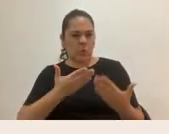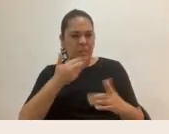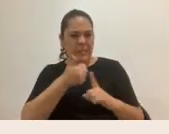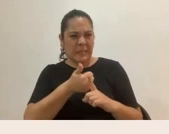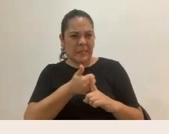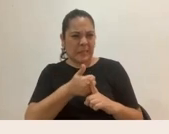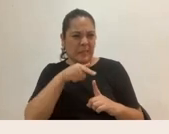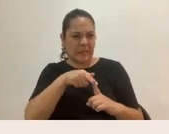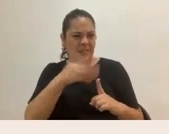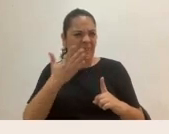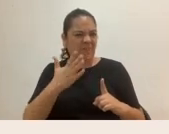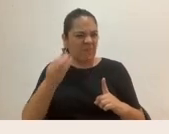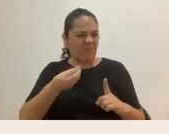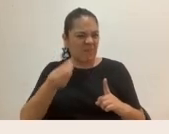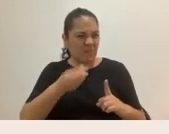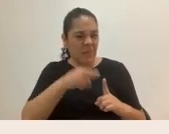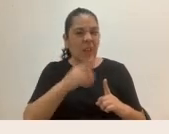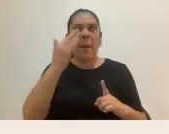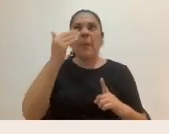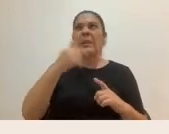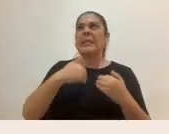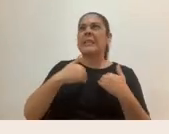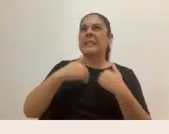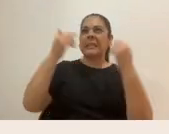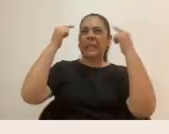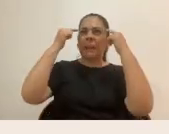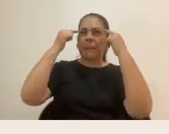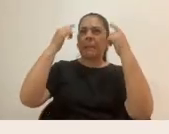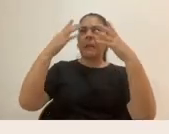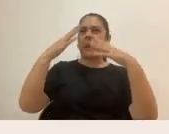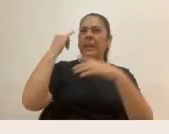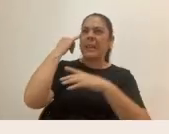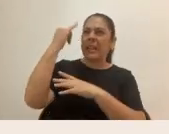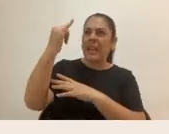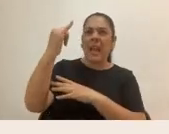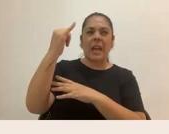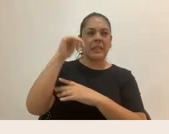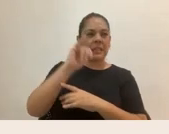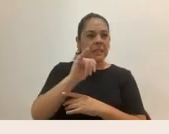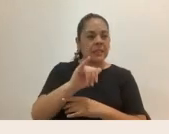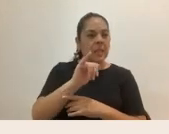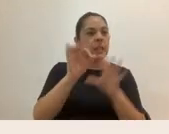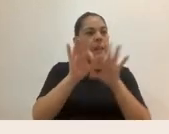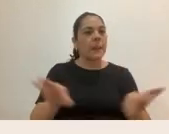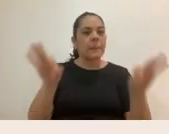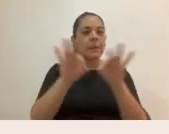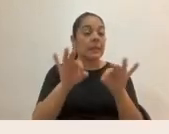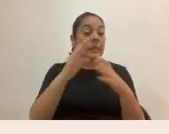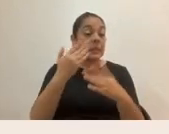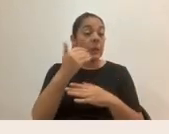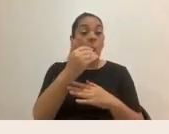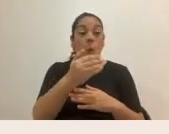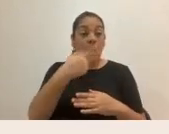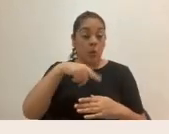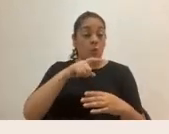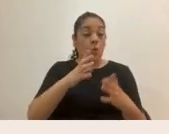acciones, pensamientos, ideas. Y eso llega a ser fundamental cuando queremos ser agentes de cambio frente